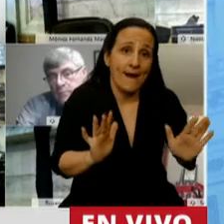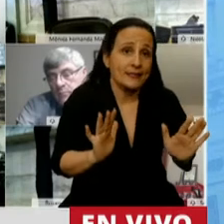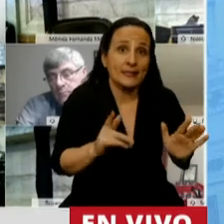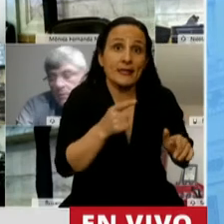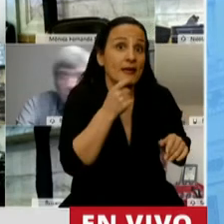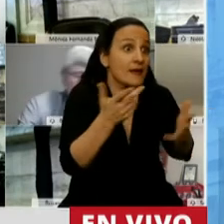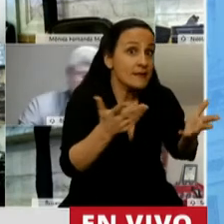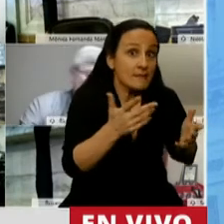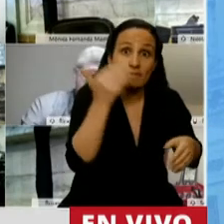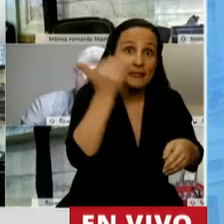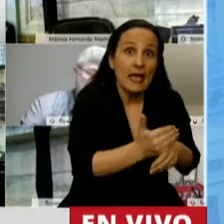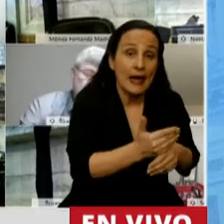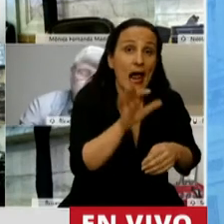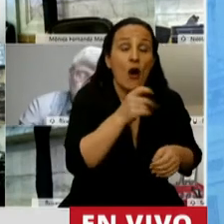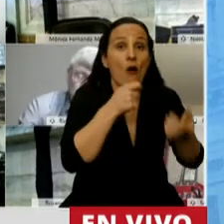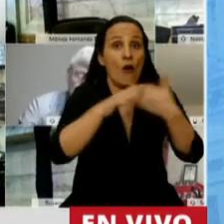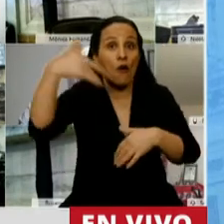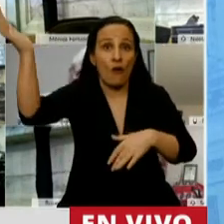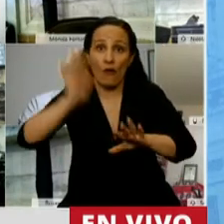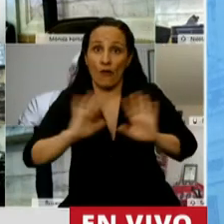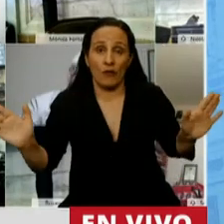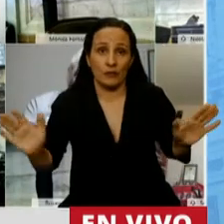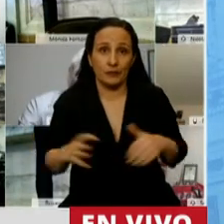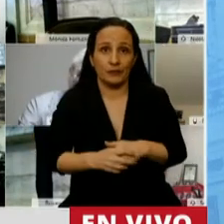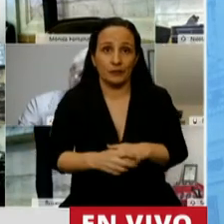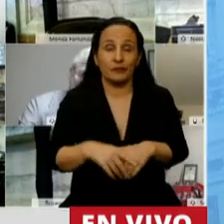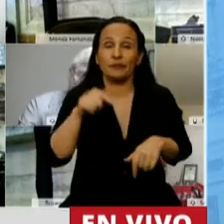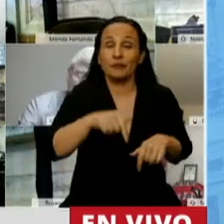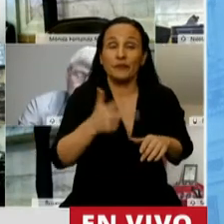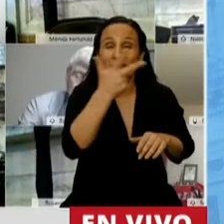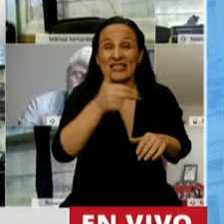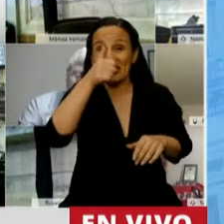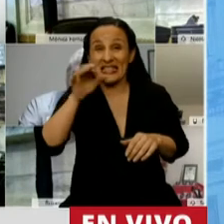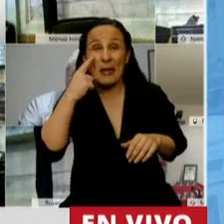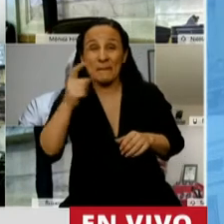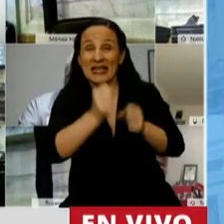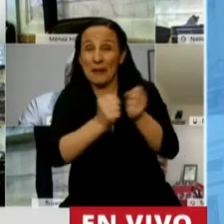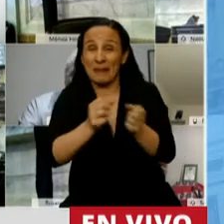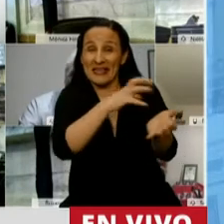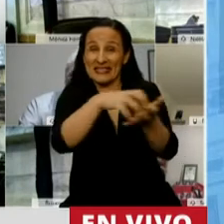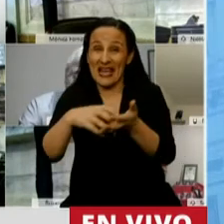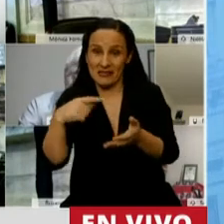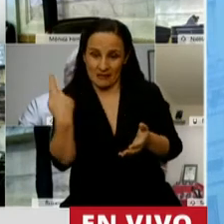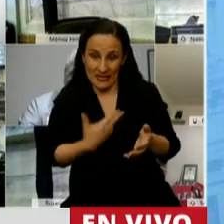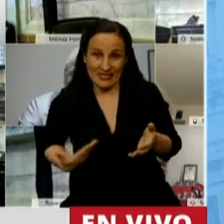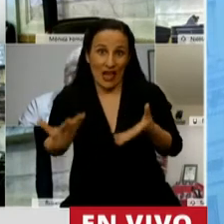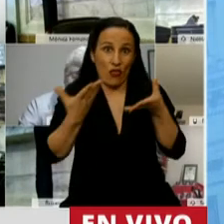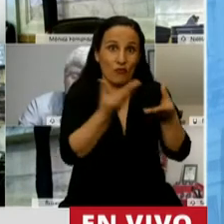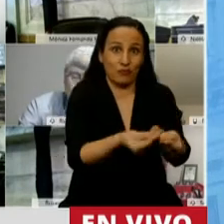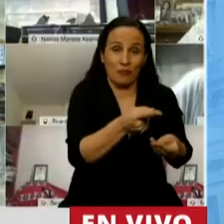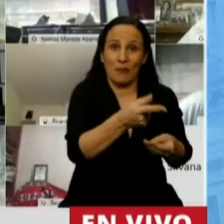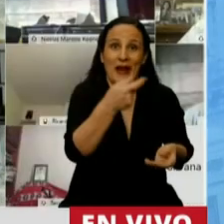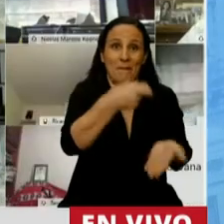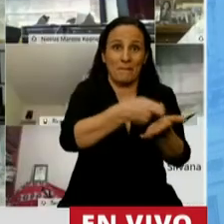cierren o importen. Hoy se llegó a asistir a 360.000 empresas en el pago de los sueldos. Además, se